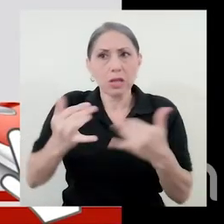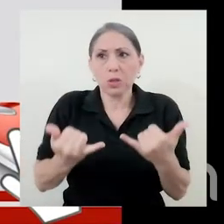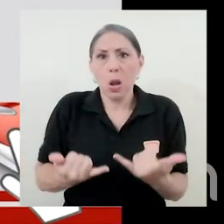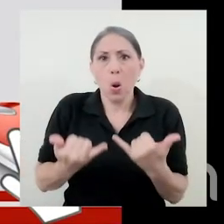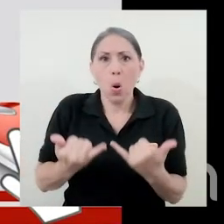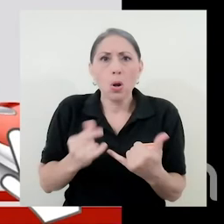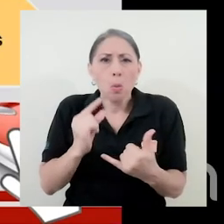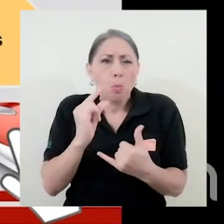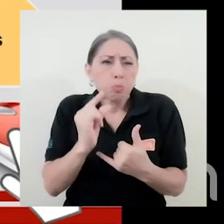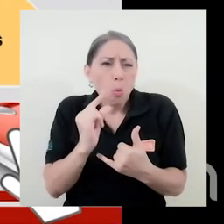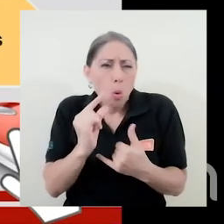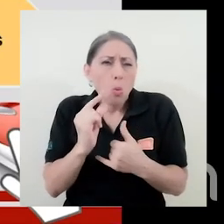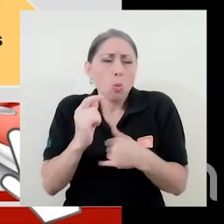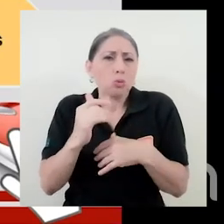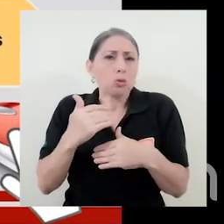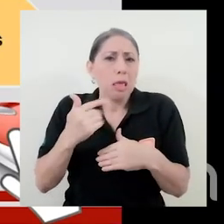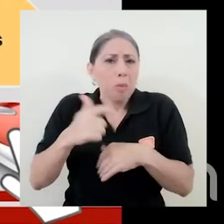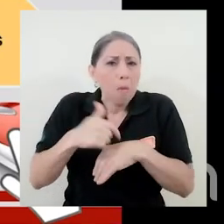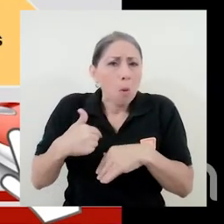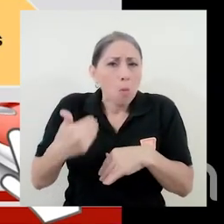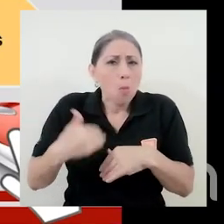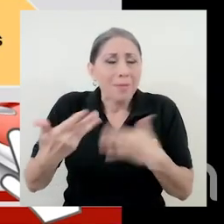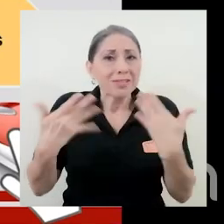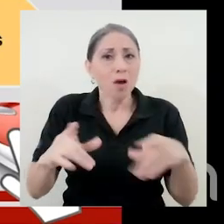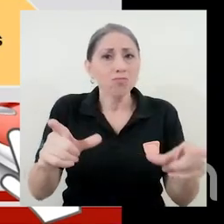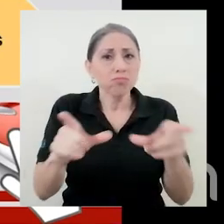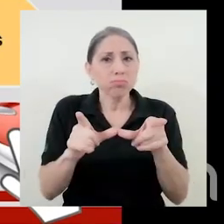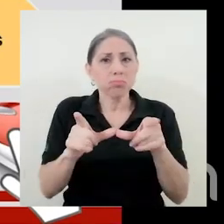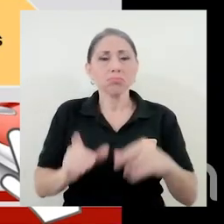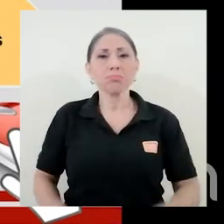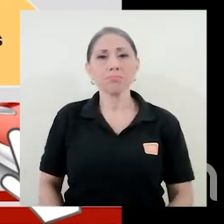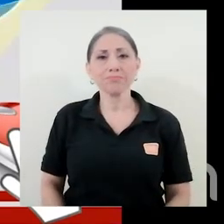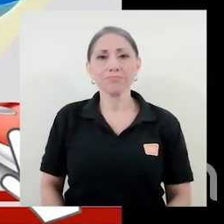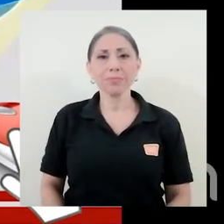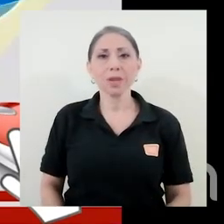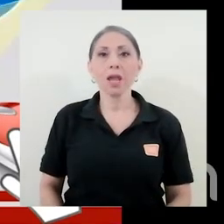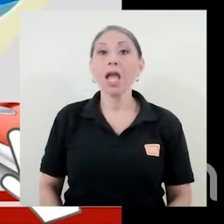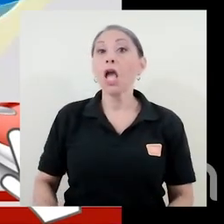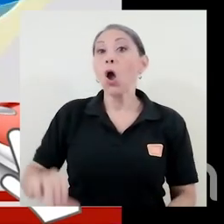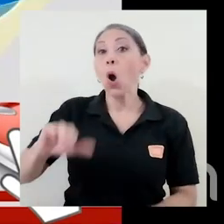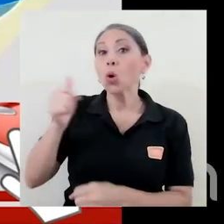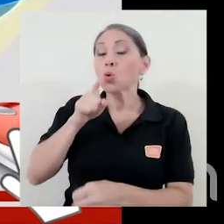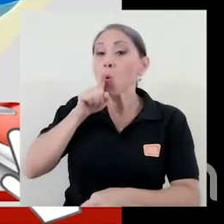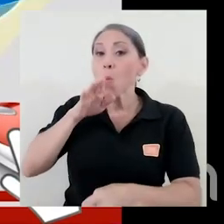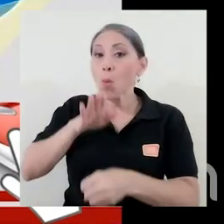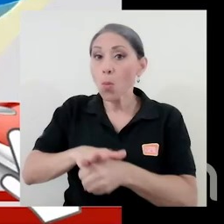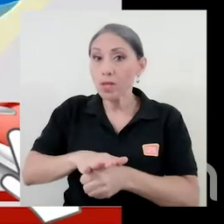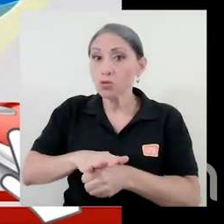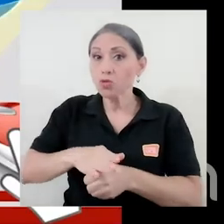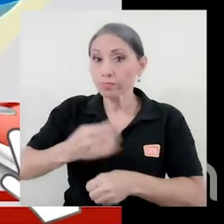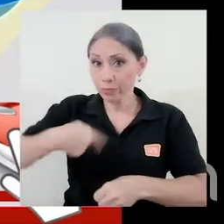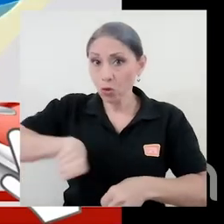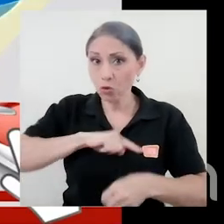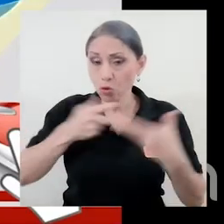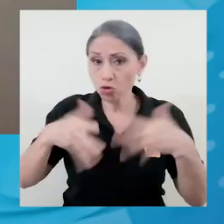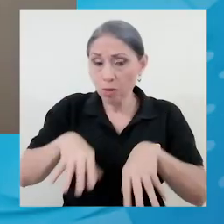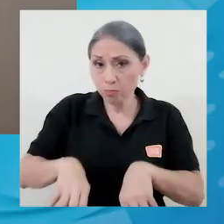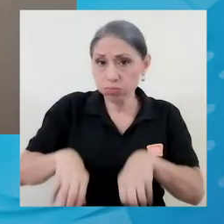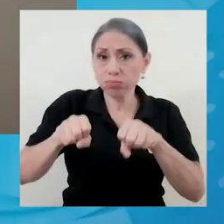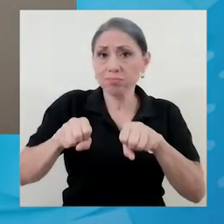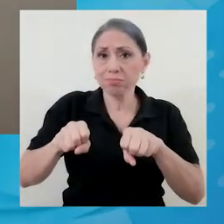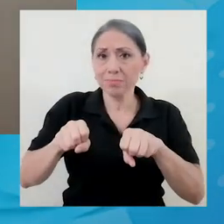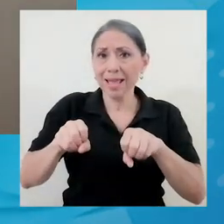universitarios que se encuentran a pocos pasos de recibir un título universitario. Y el otro gran compromiso que hemos asumido